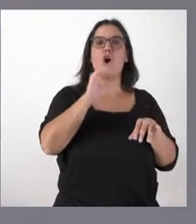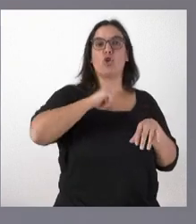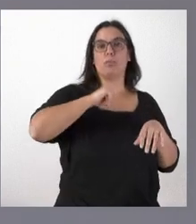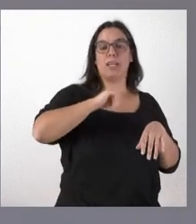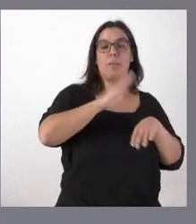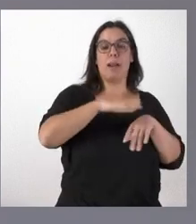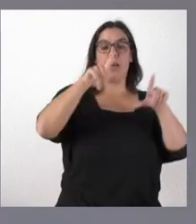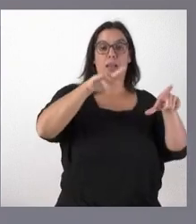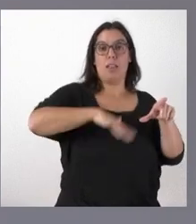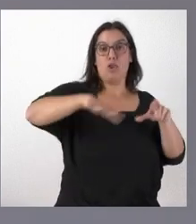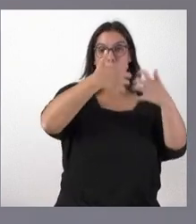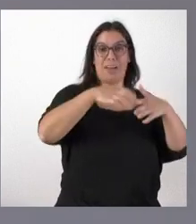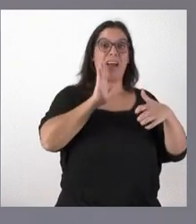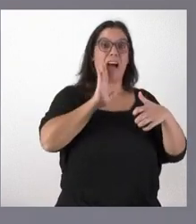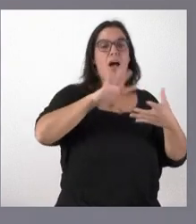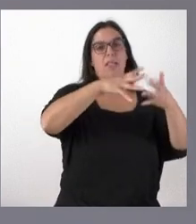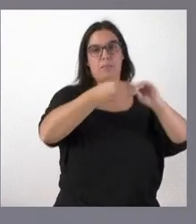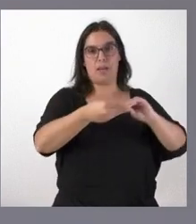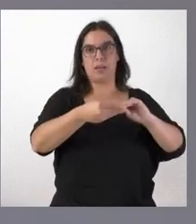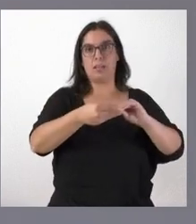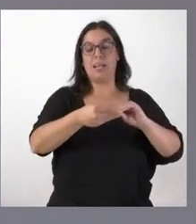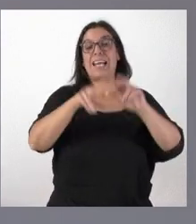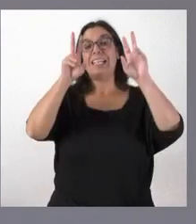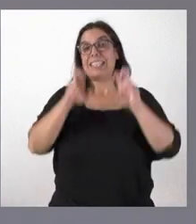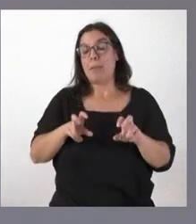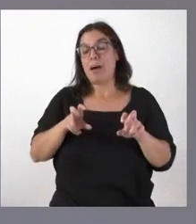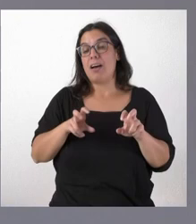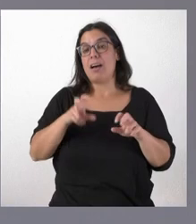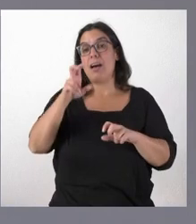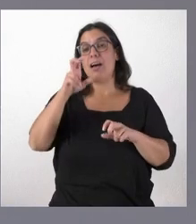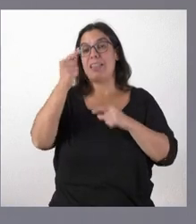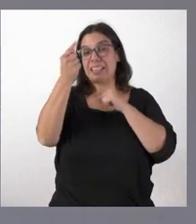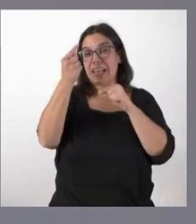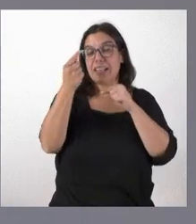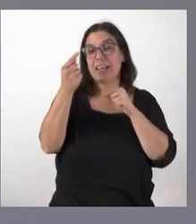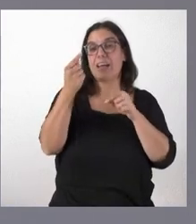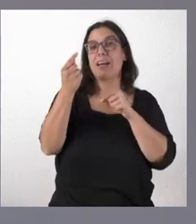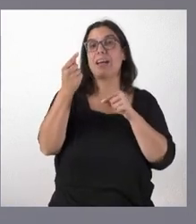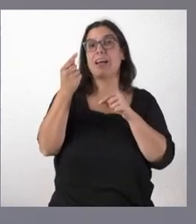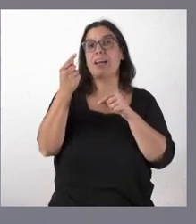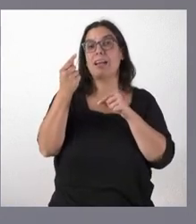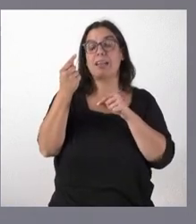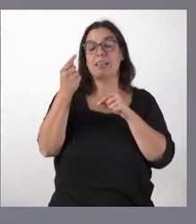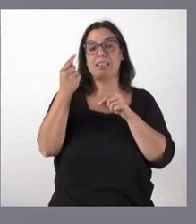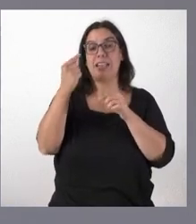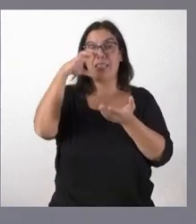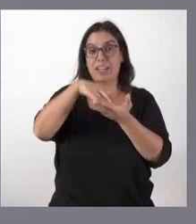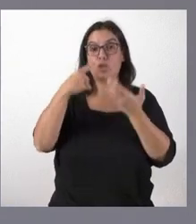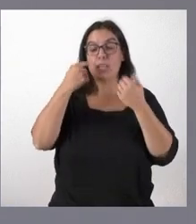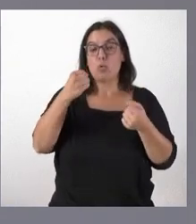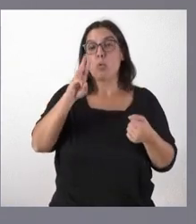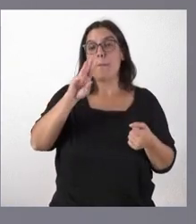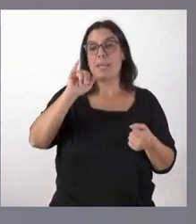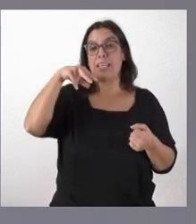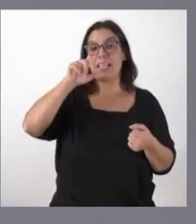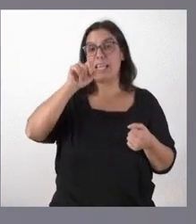a la instalación de estos nuevos centros no le puedo apuntar ahora el detalle último momento del centro de salud de Pinilla